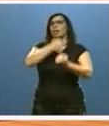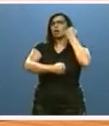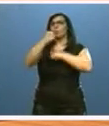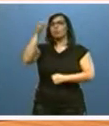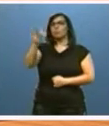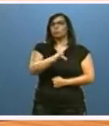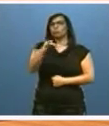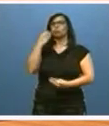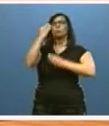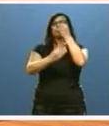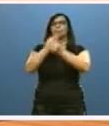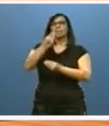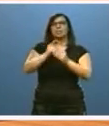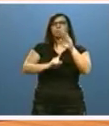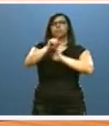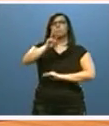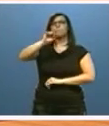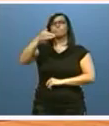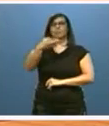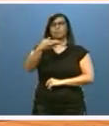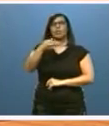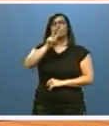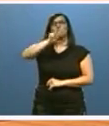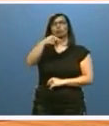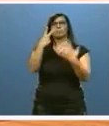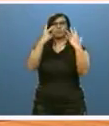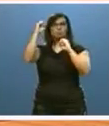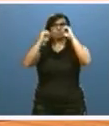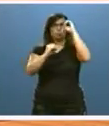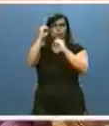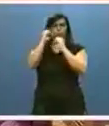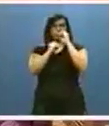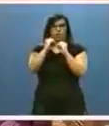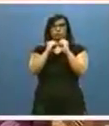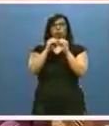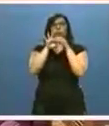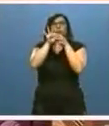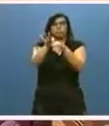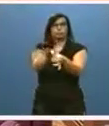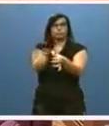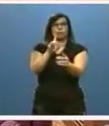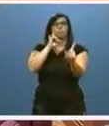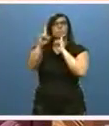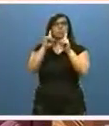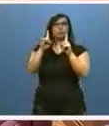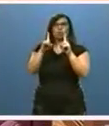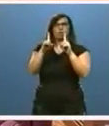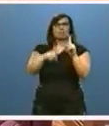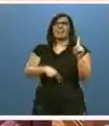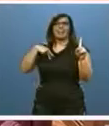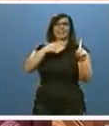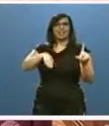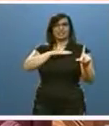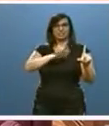prevé un aumento del PIB del 2,7%, en línea con las previsiones para el conjunto de la economía española.